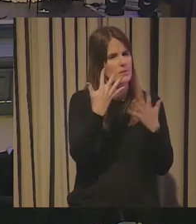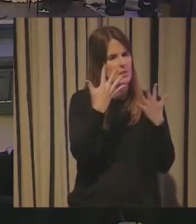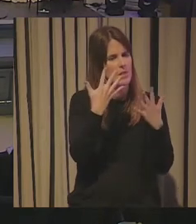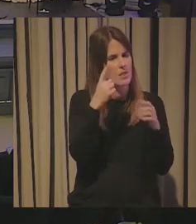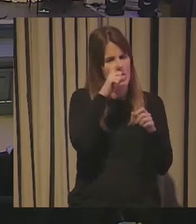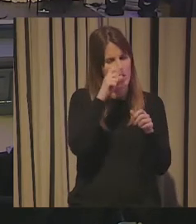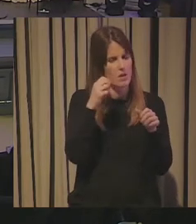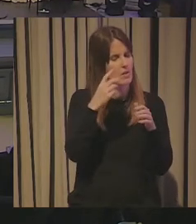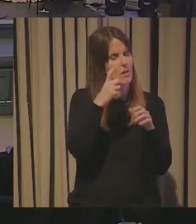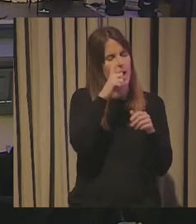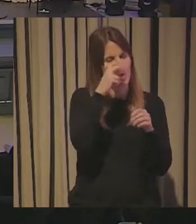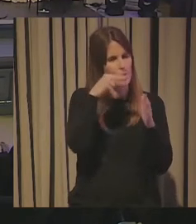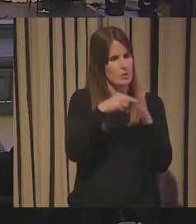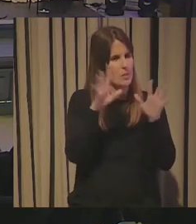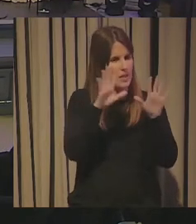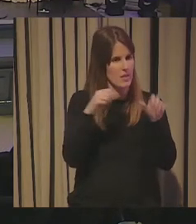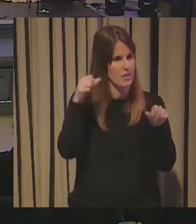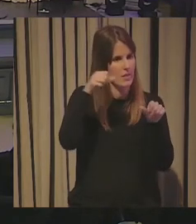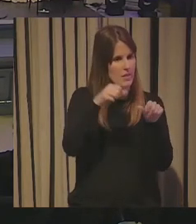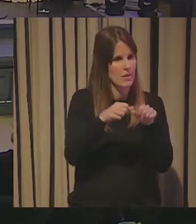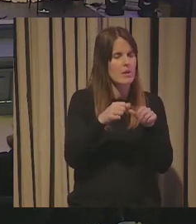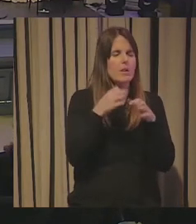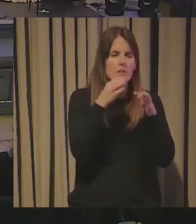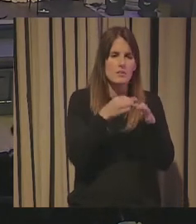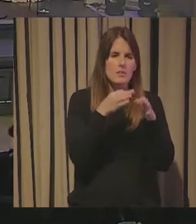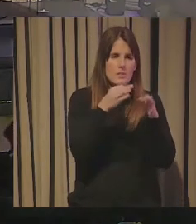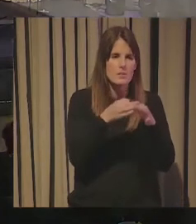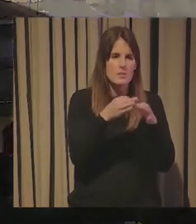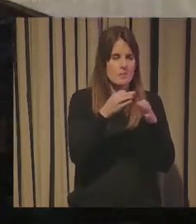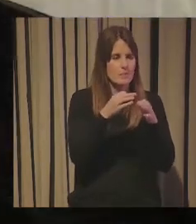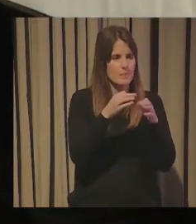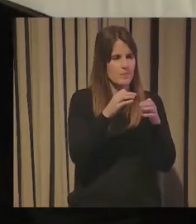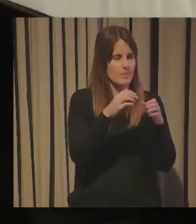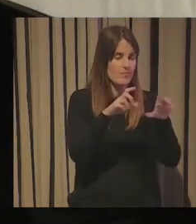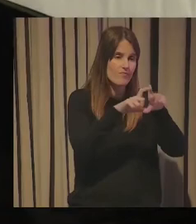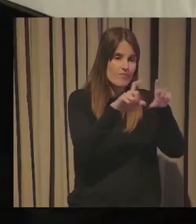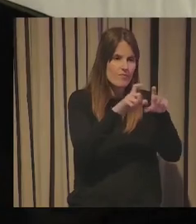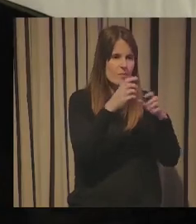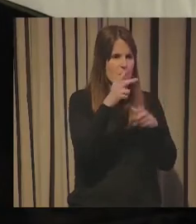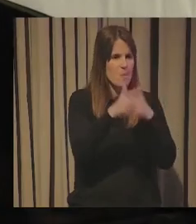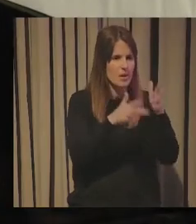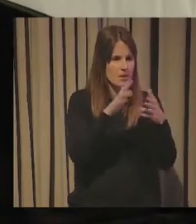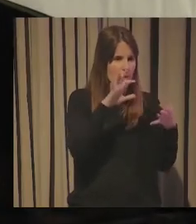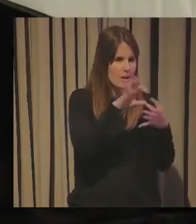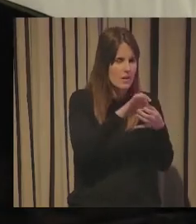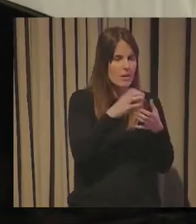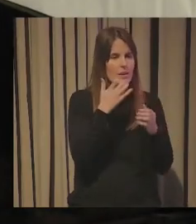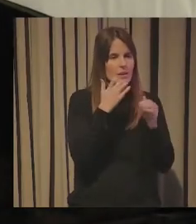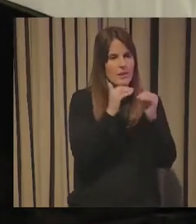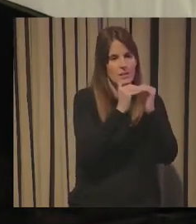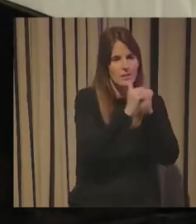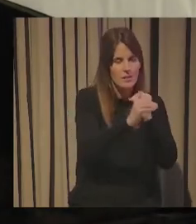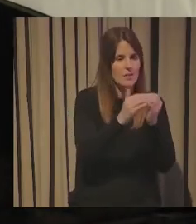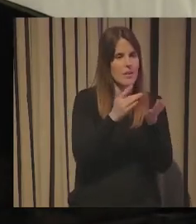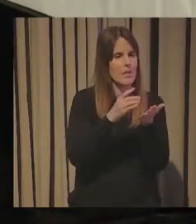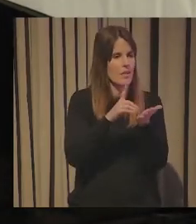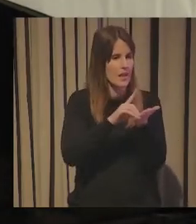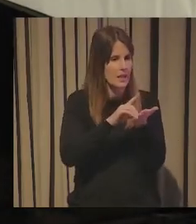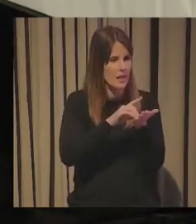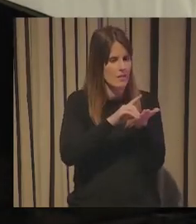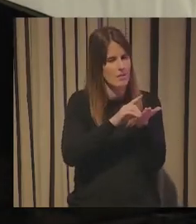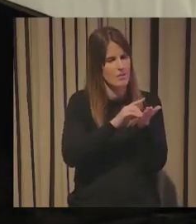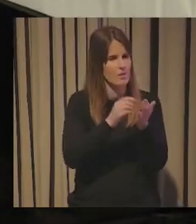y muy relacionado con la empresa y con la industria vasca en sus distintas vertientes, desde la sostenibilidad, la digitalización y la gestión.